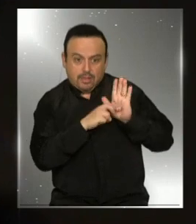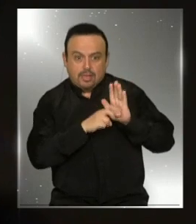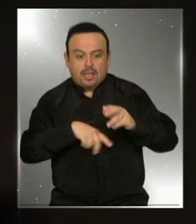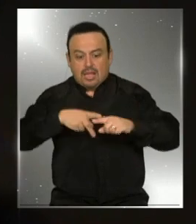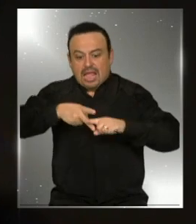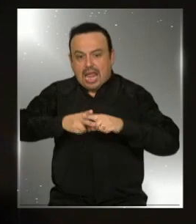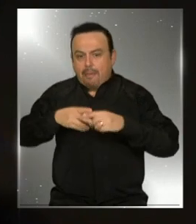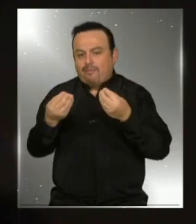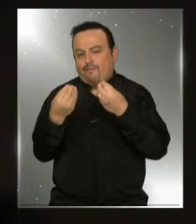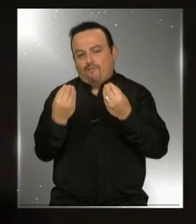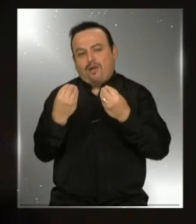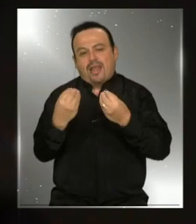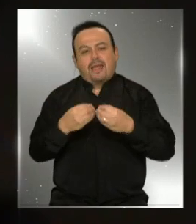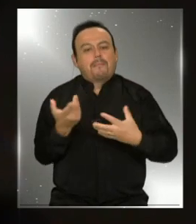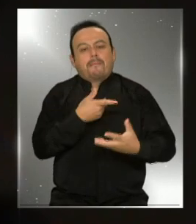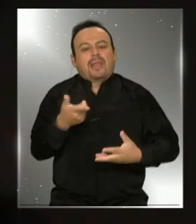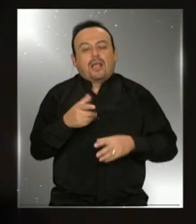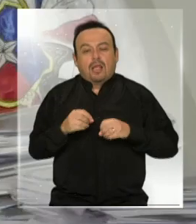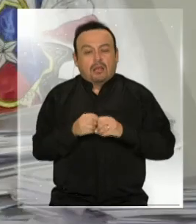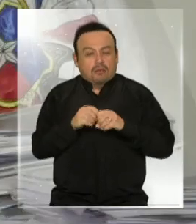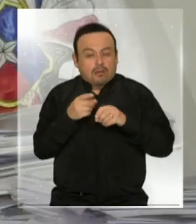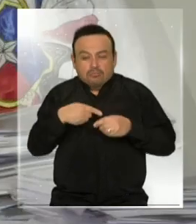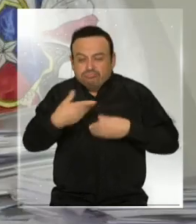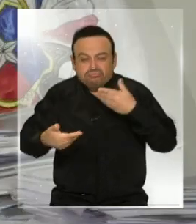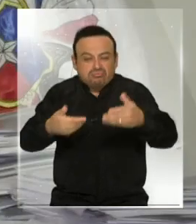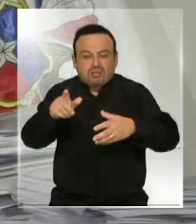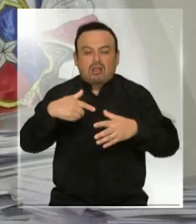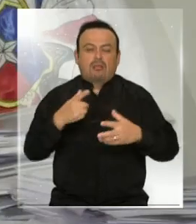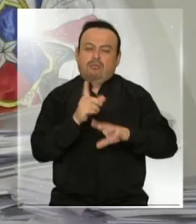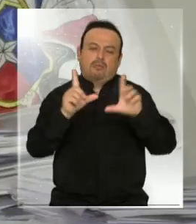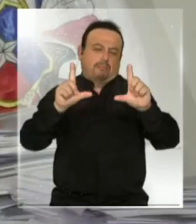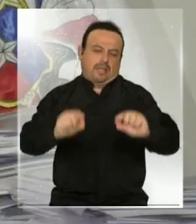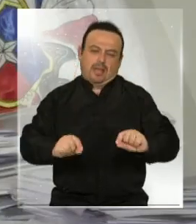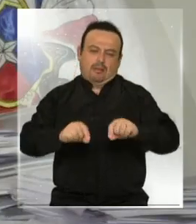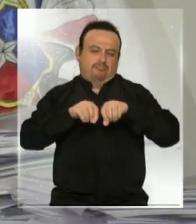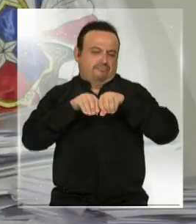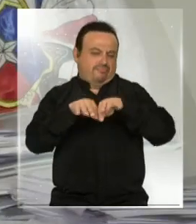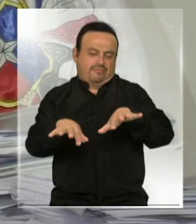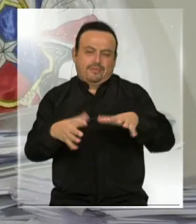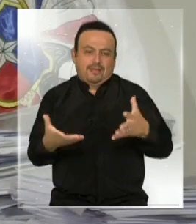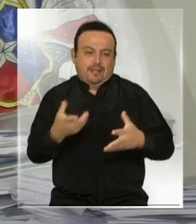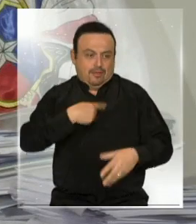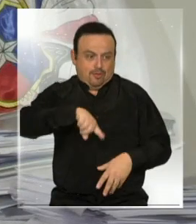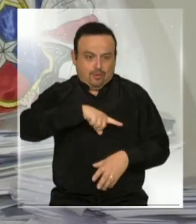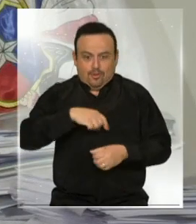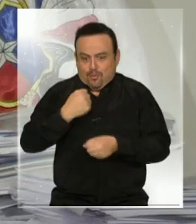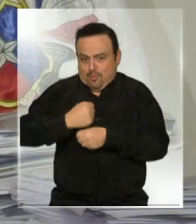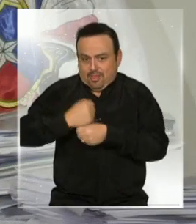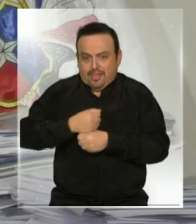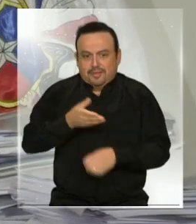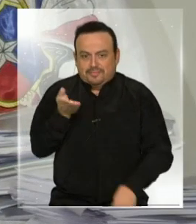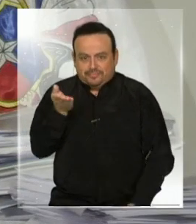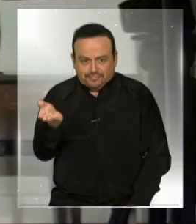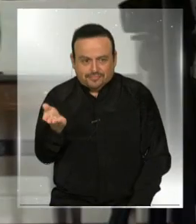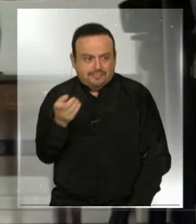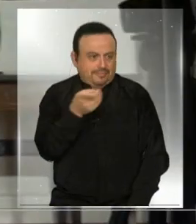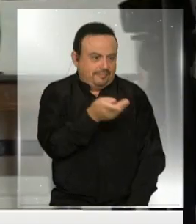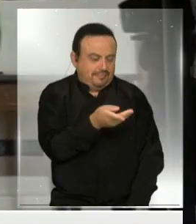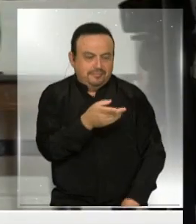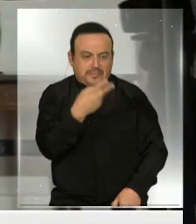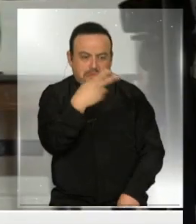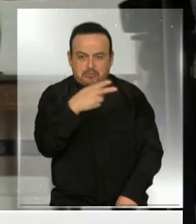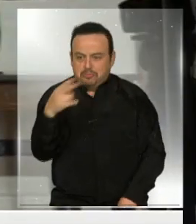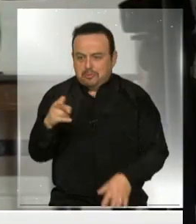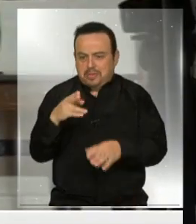eficazmente el mayor contagio. Muchas gracias, María José. Todos estamos en nuestros lugares de trabajo. Fabiola y Cristian en su casa.